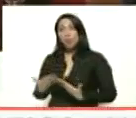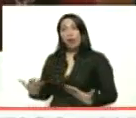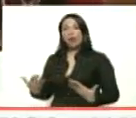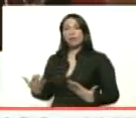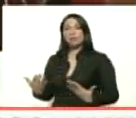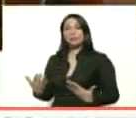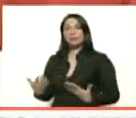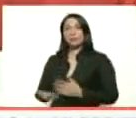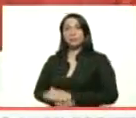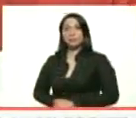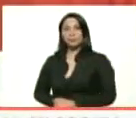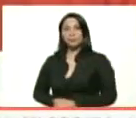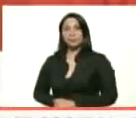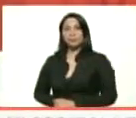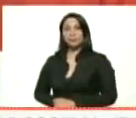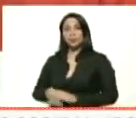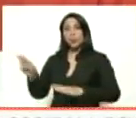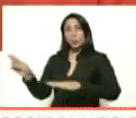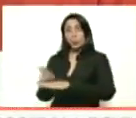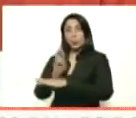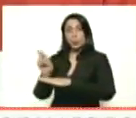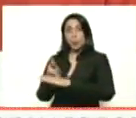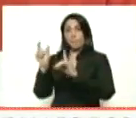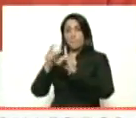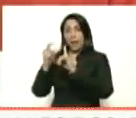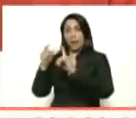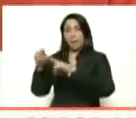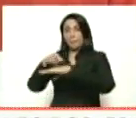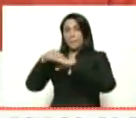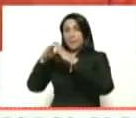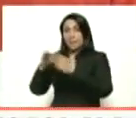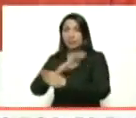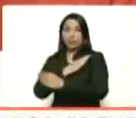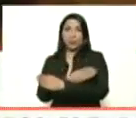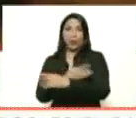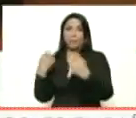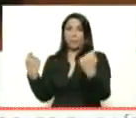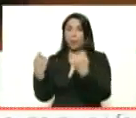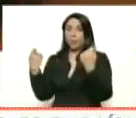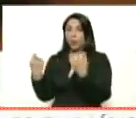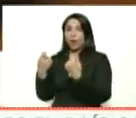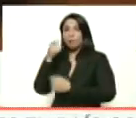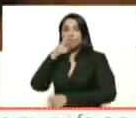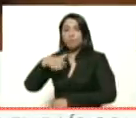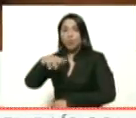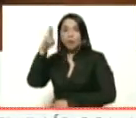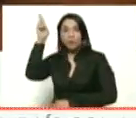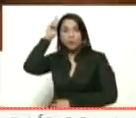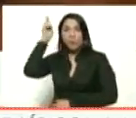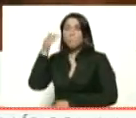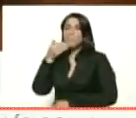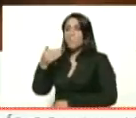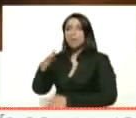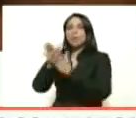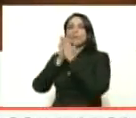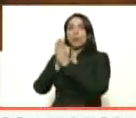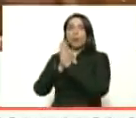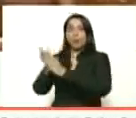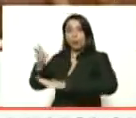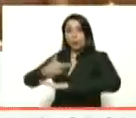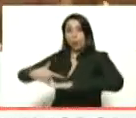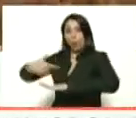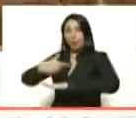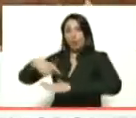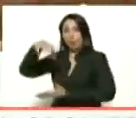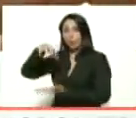mientras hace uso de la palabra la ministra del Poder Popular para los Pueblos Indígenas, Alóa Núñez, pido al ciudadano gobernador del